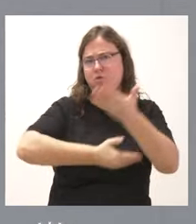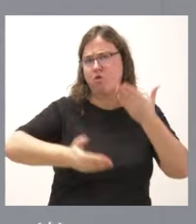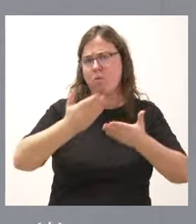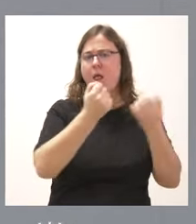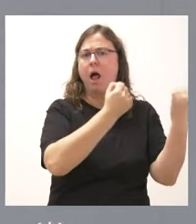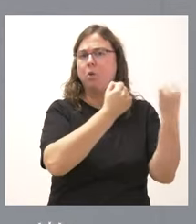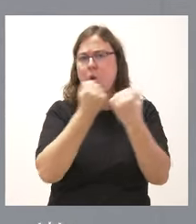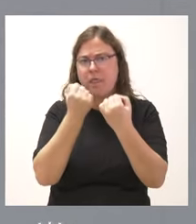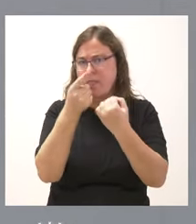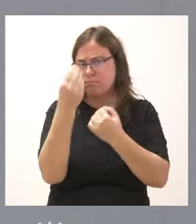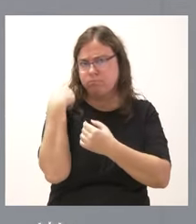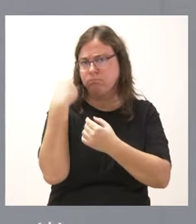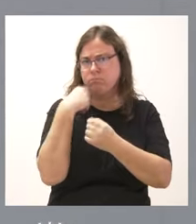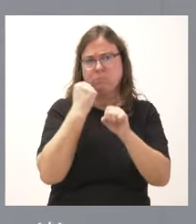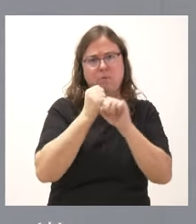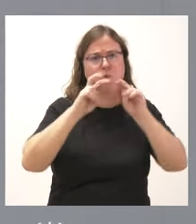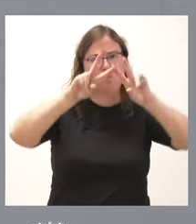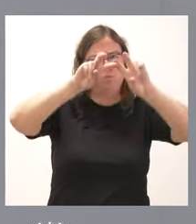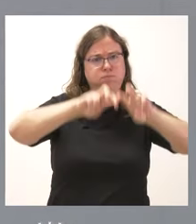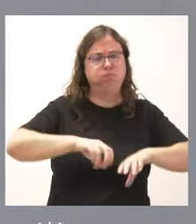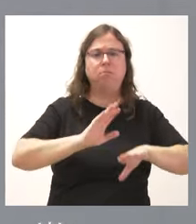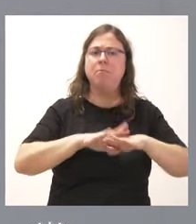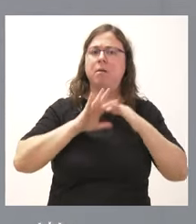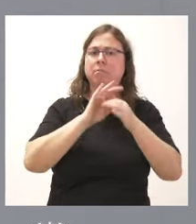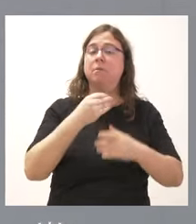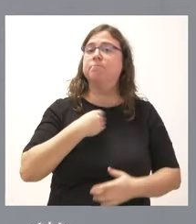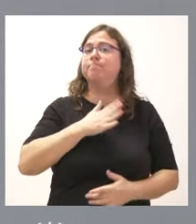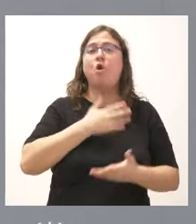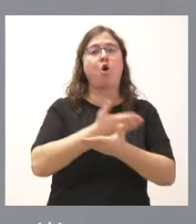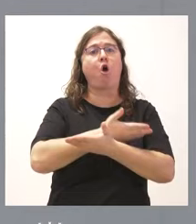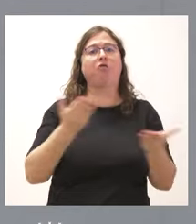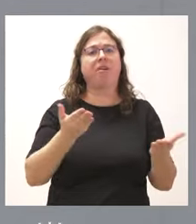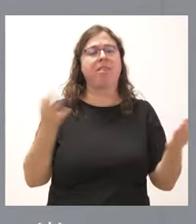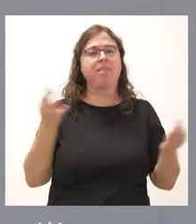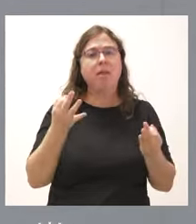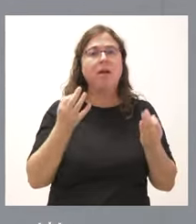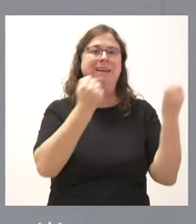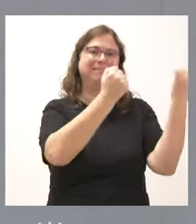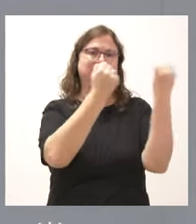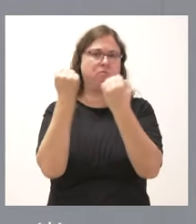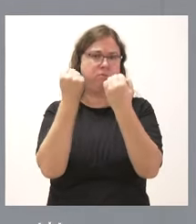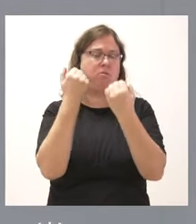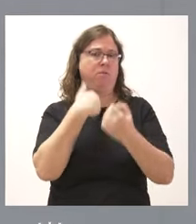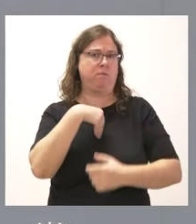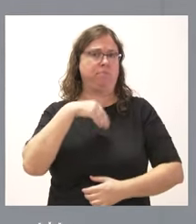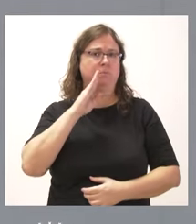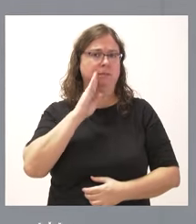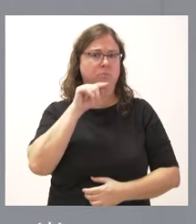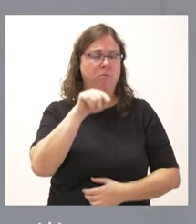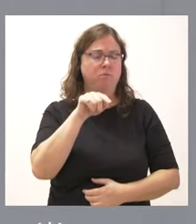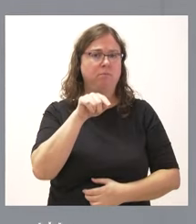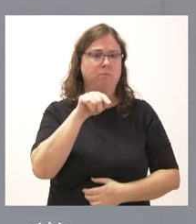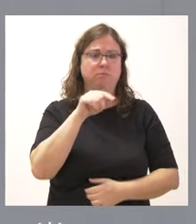en las tareas que están realizando a este efecto. Nuestra confianza también en las instituciones que tienen encomendada esta